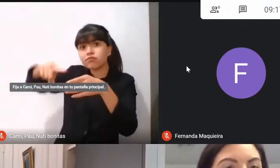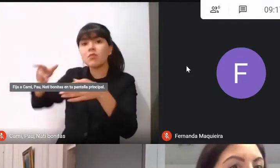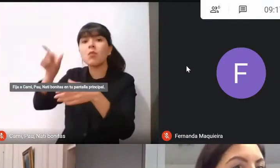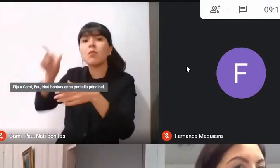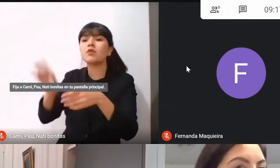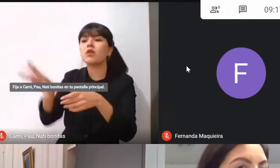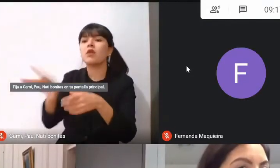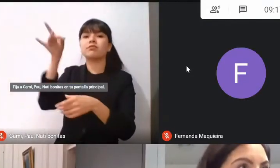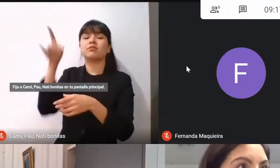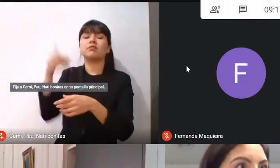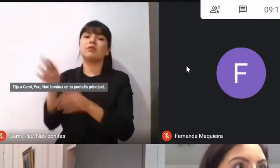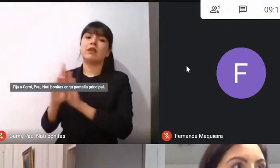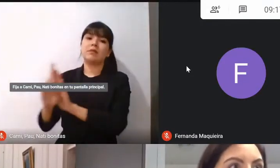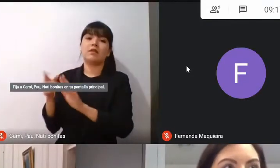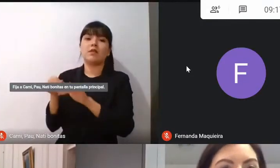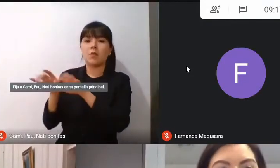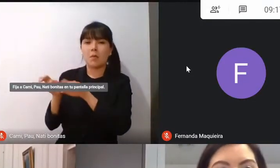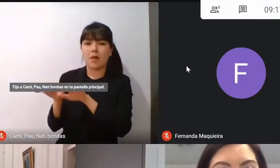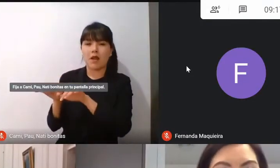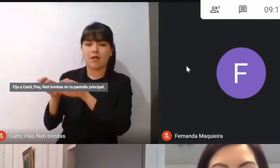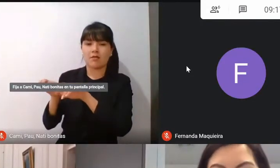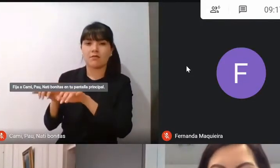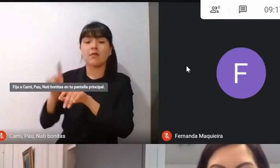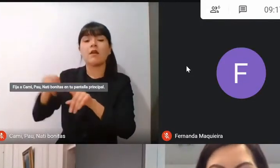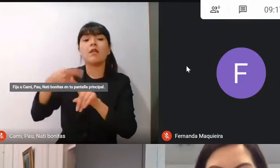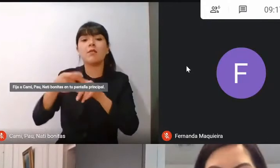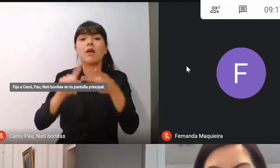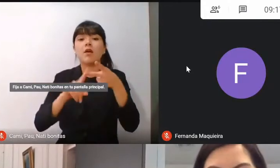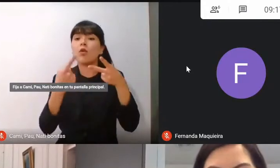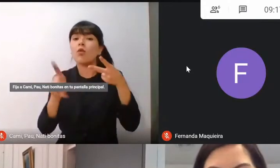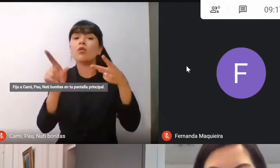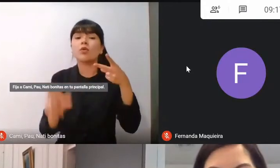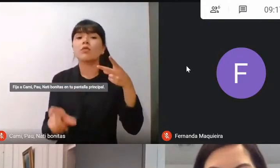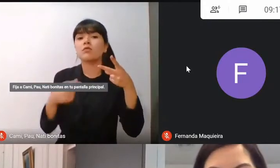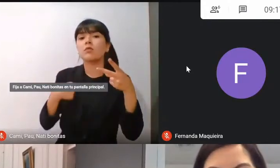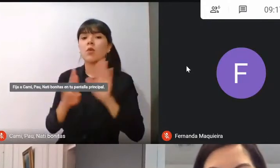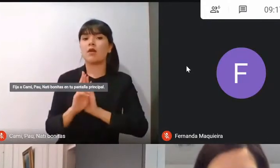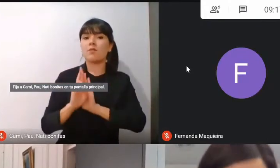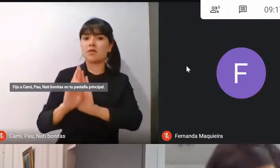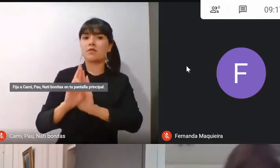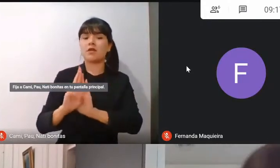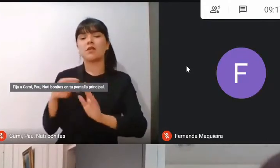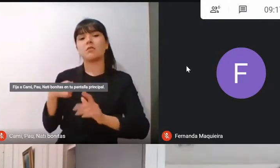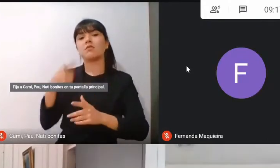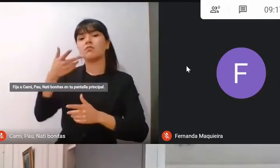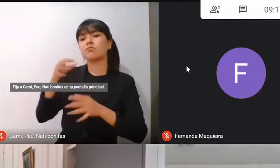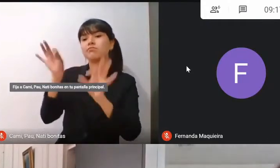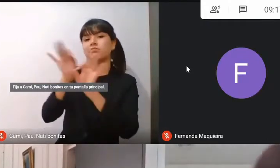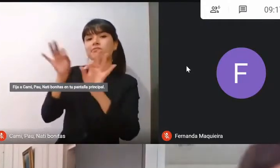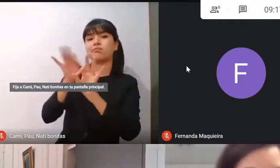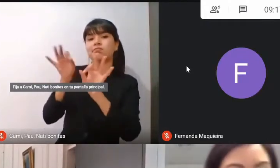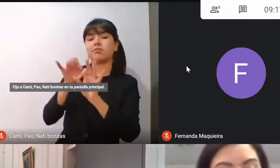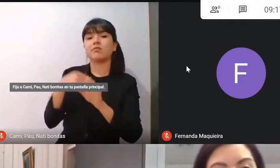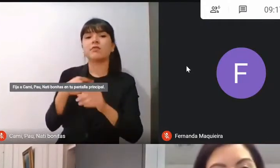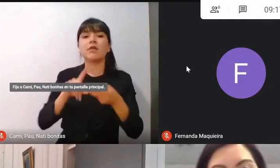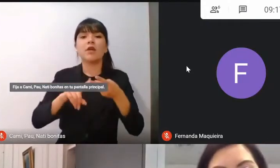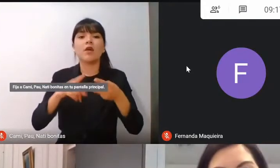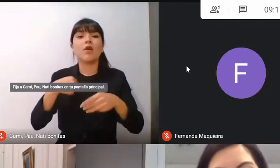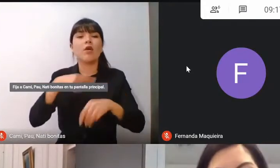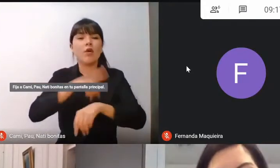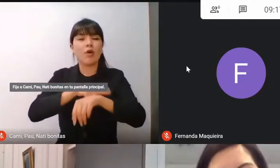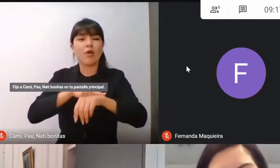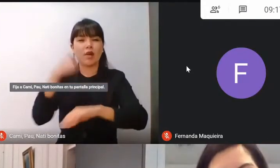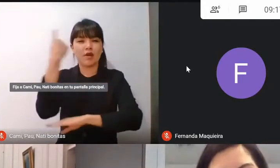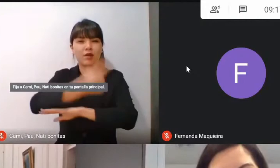Además de eso tendrán que determinar un vocero quien participará en la jornada de la tarde a partir de las tres en la comisión